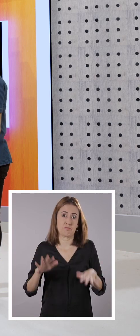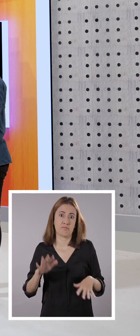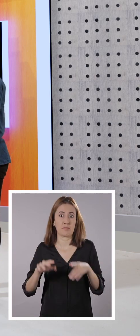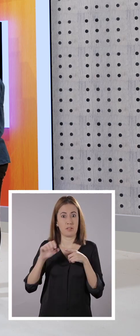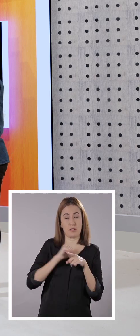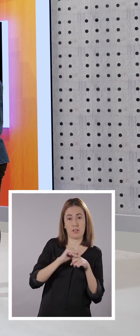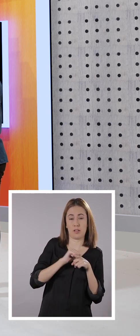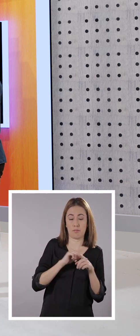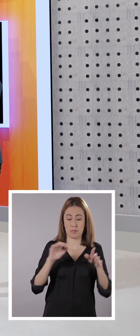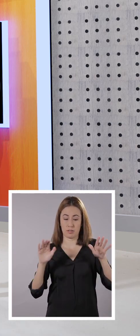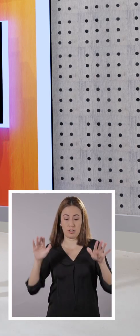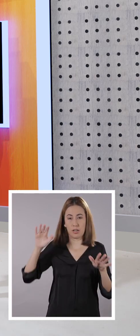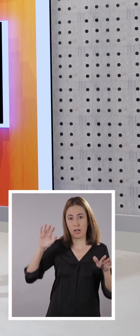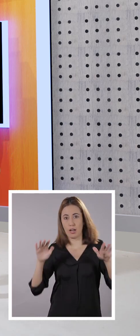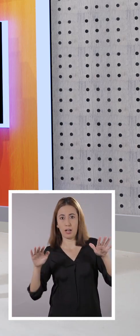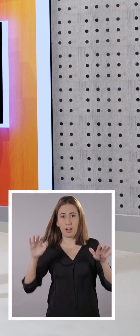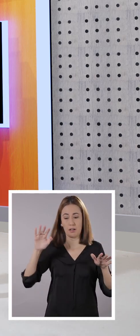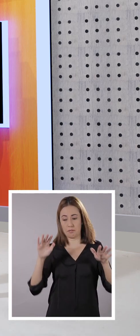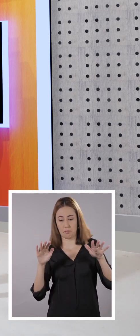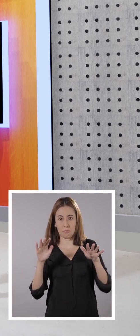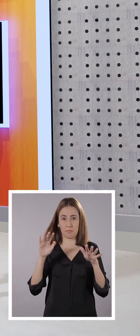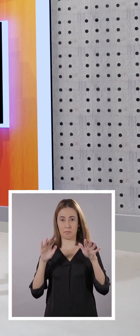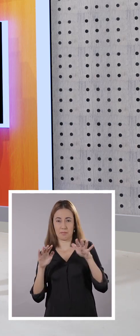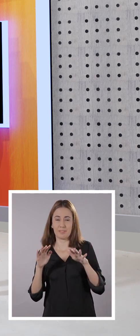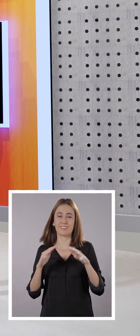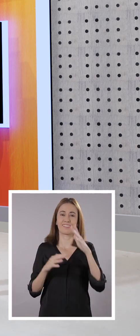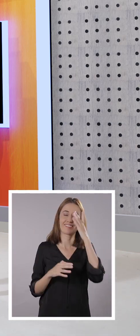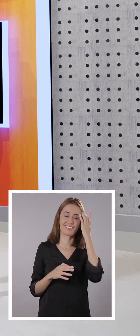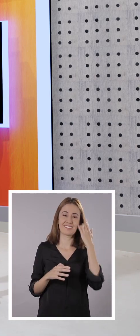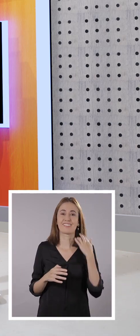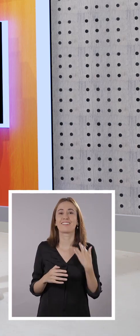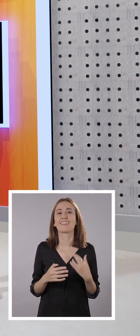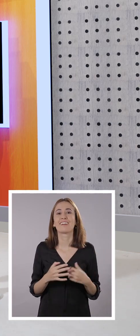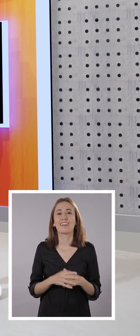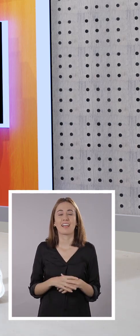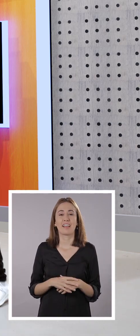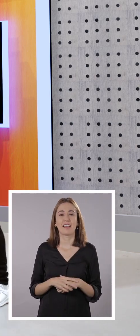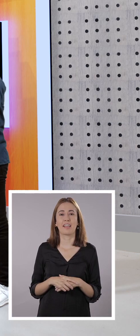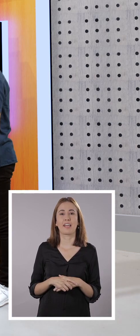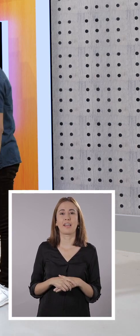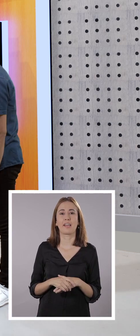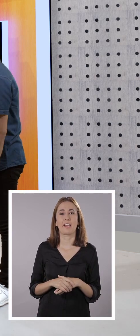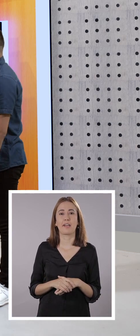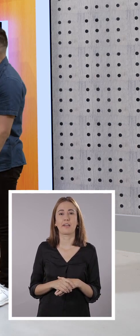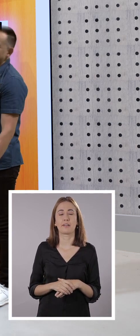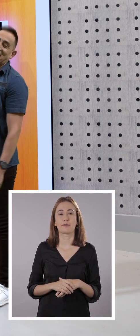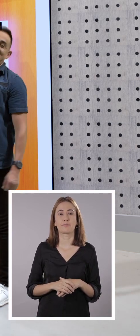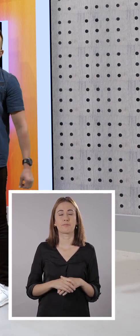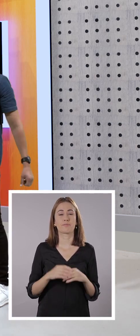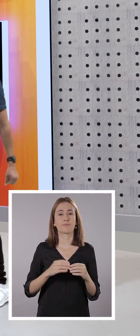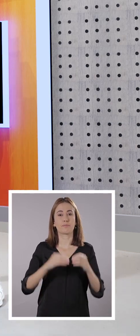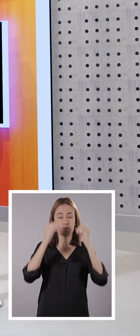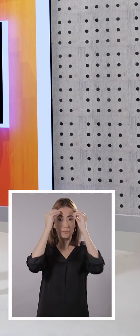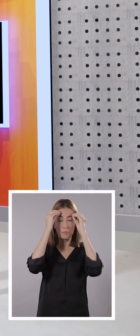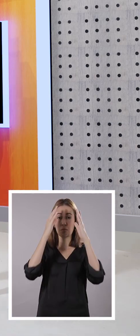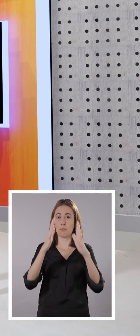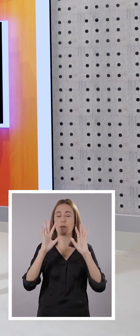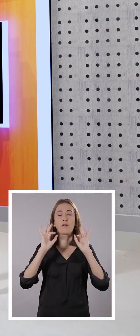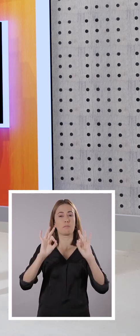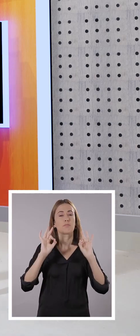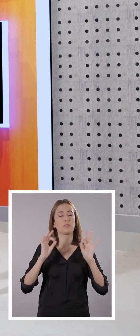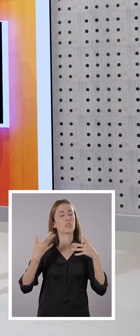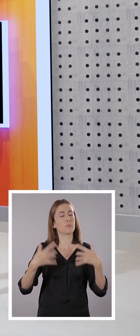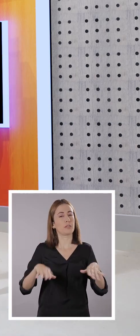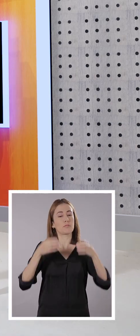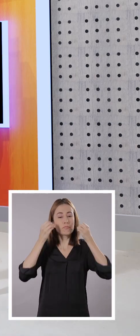mi equilibrio porque estuve allí un buen rato. Dímelo a mí. Oiga, profe, me parece súper